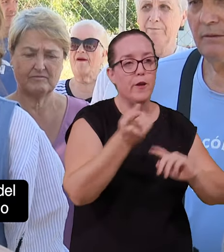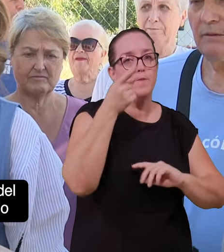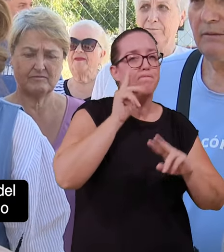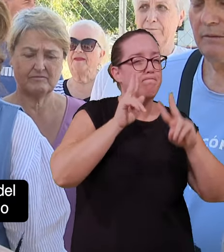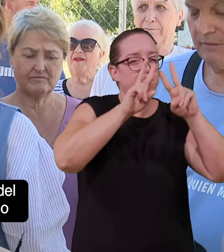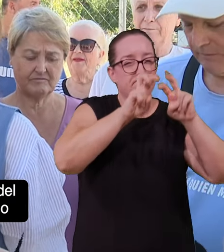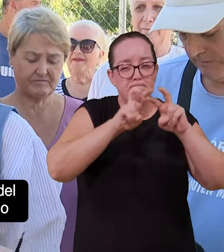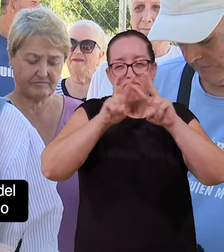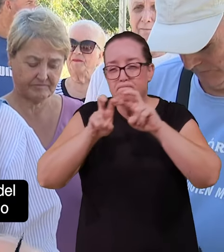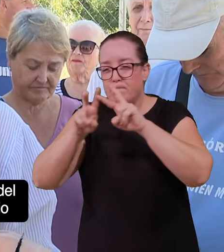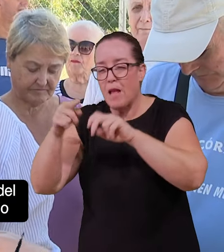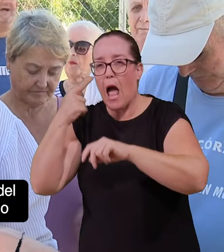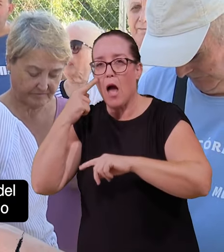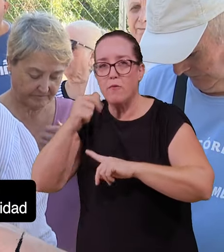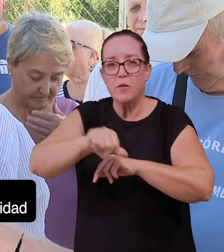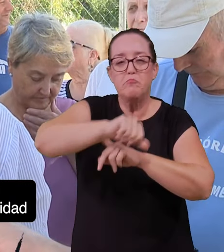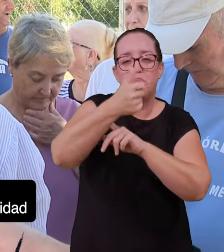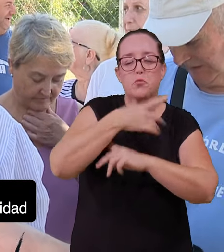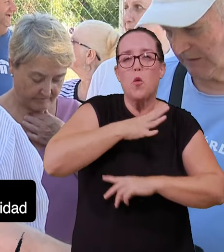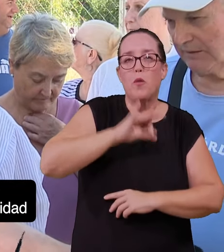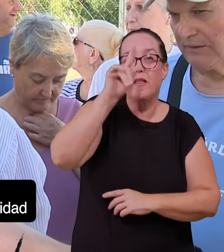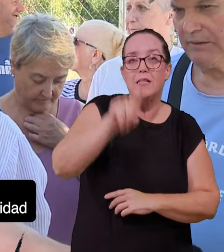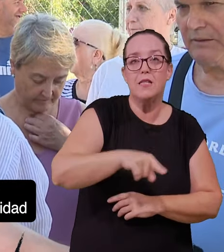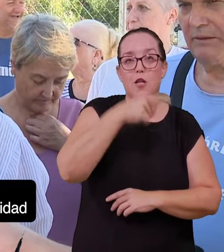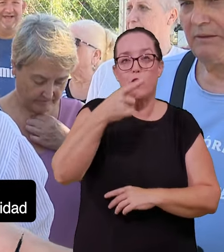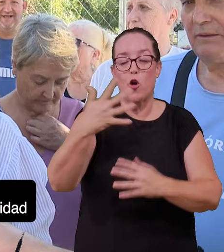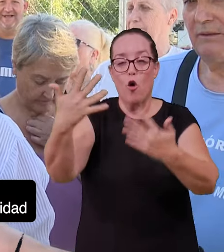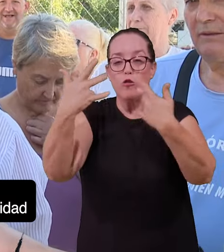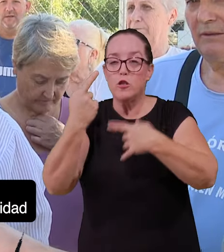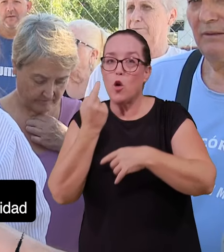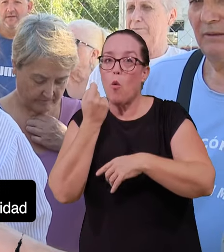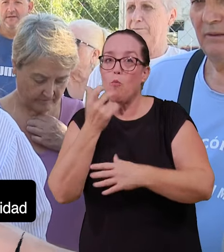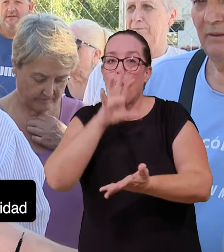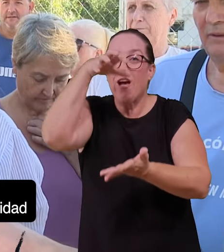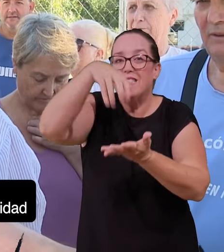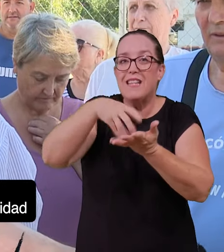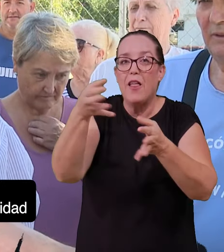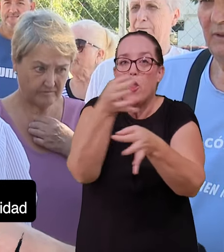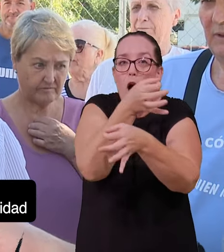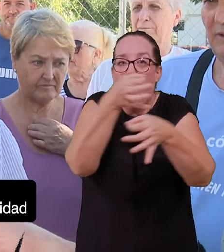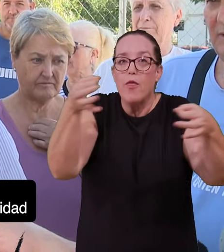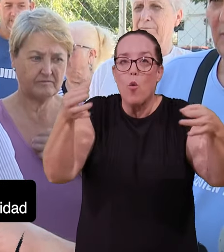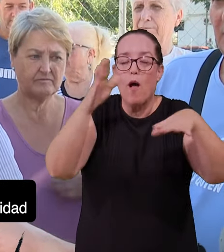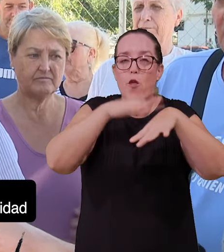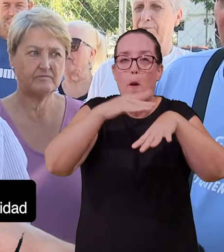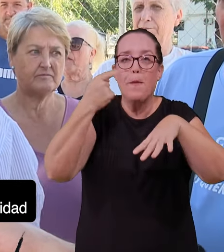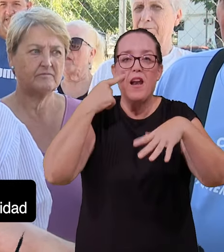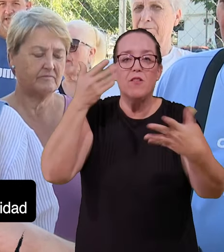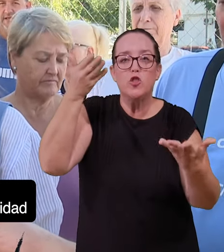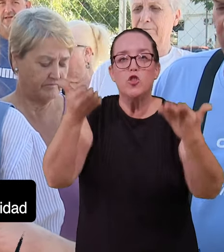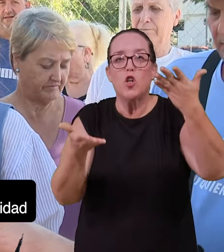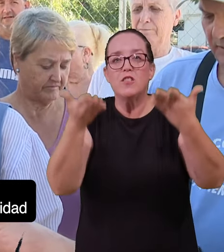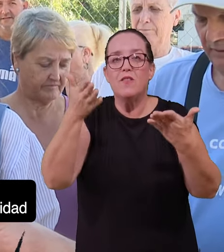vecinos y nace también de un estudio de viabilidad que nos asesoraba sobre qué tipo de instalación era más adecuada